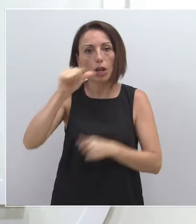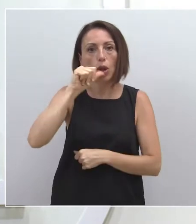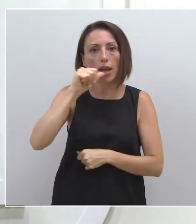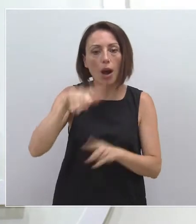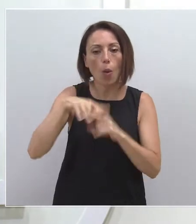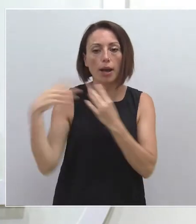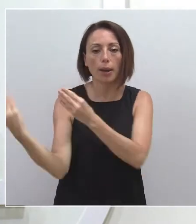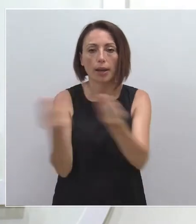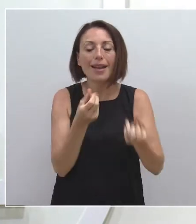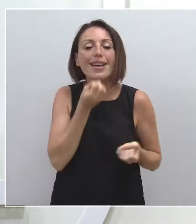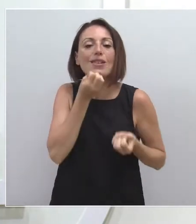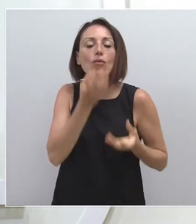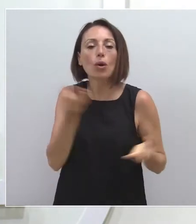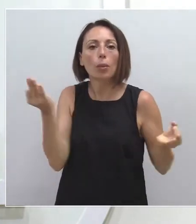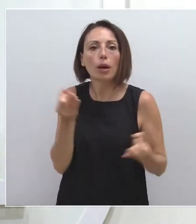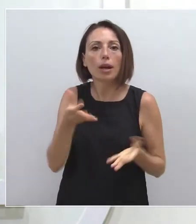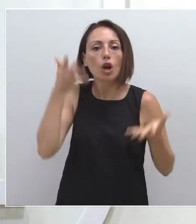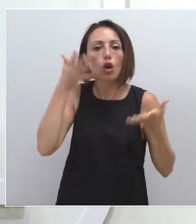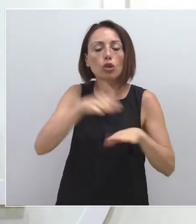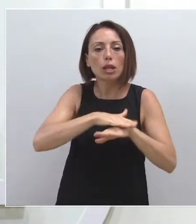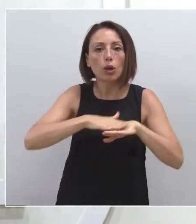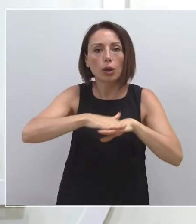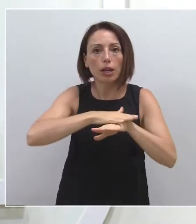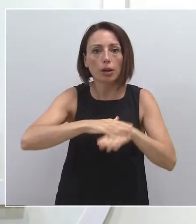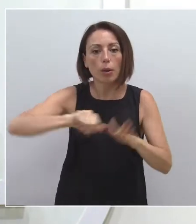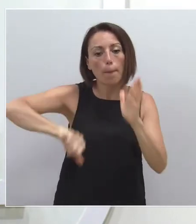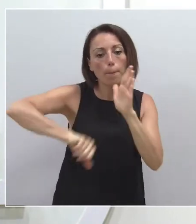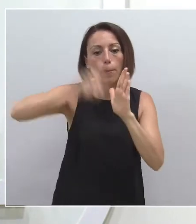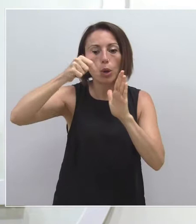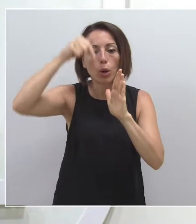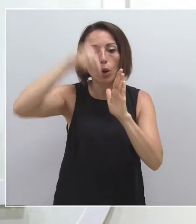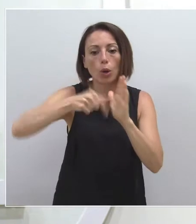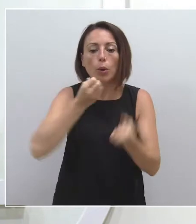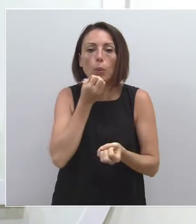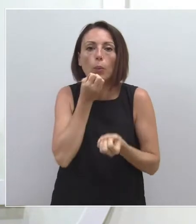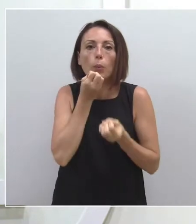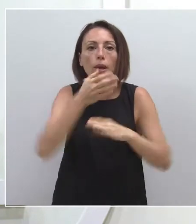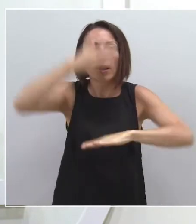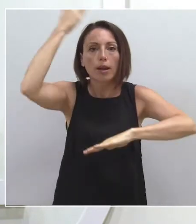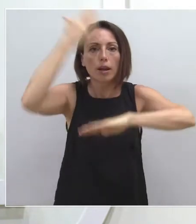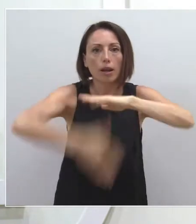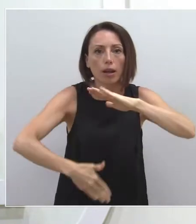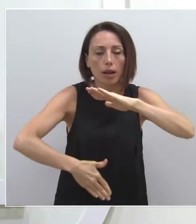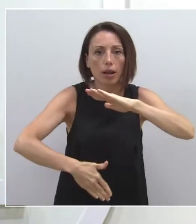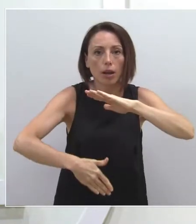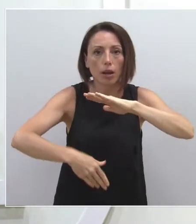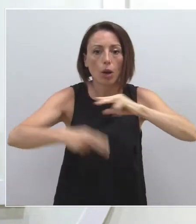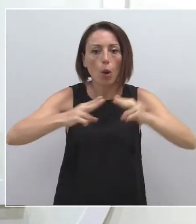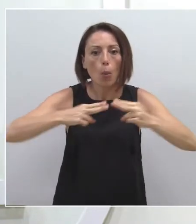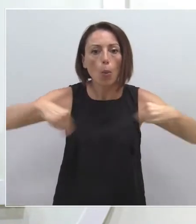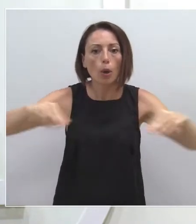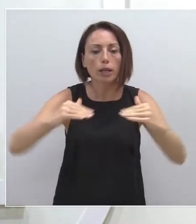Ambiente, les informo de que el Consejo de Gobierno ha aprobado hoy declarar la caducidad de la concesión de Puerto Mayor